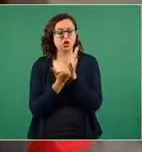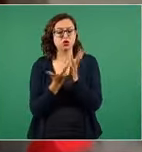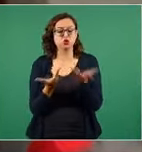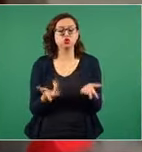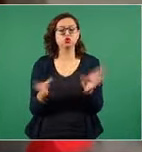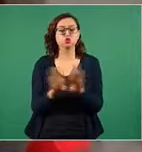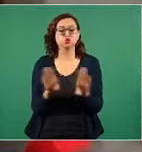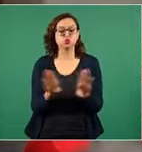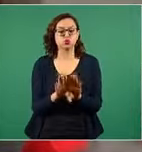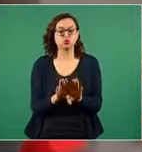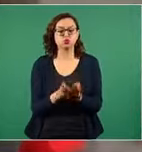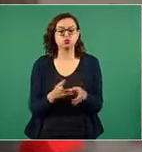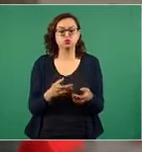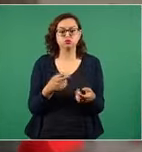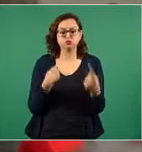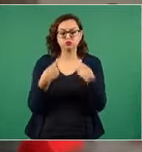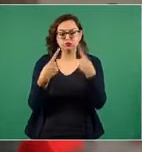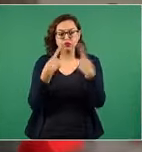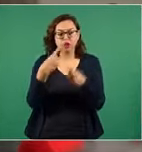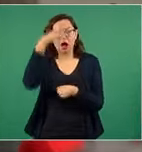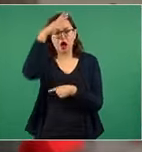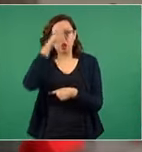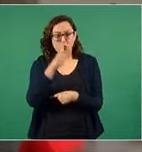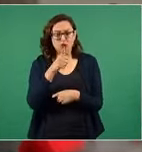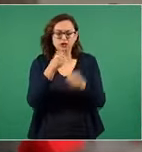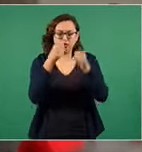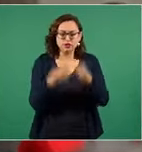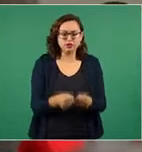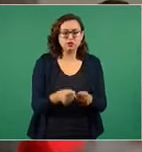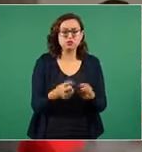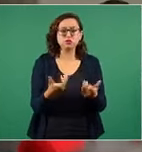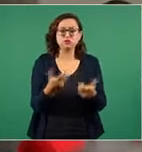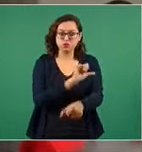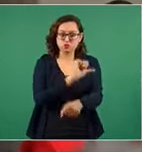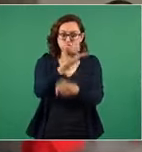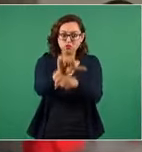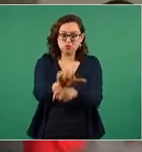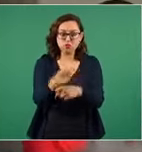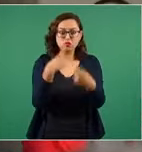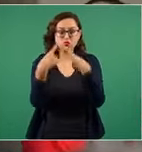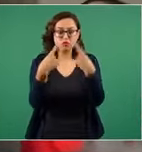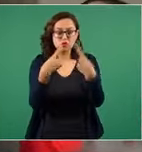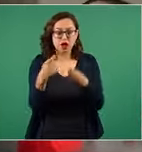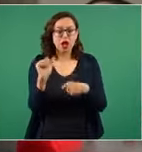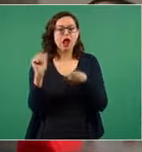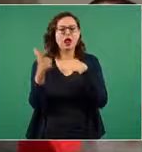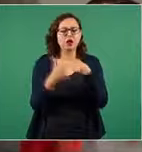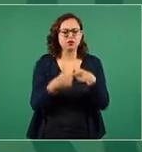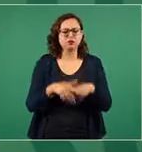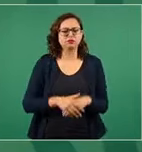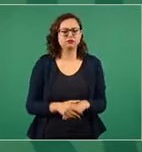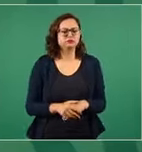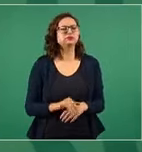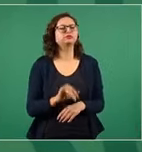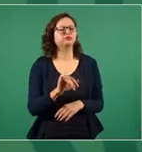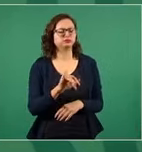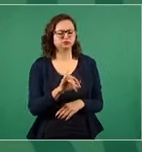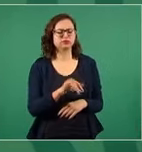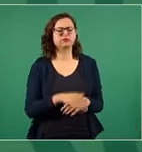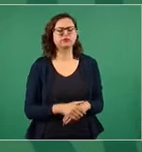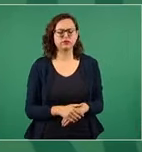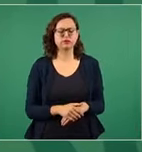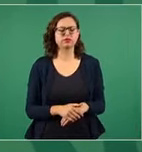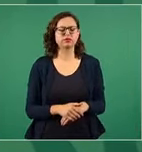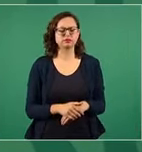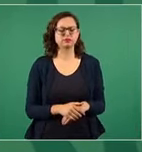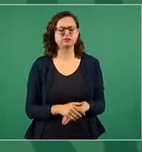garantizarse llegar a un acuerdo se han acercado ellos con usted para establecer Sí, han estado hablando con la